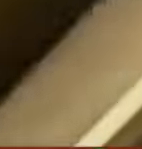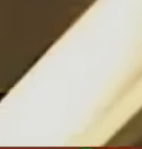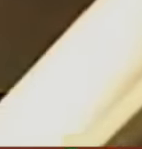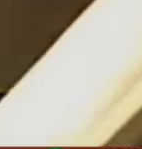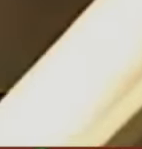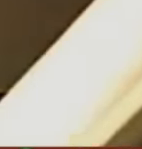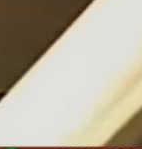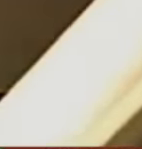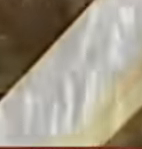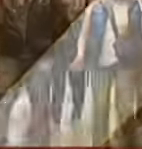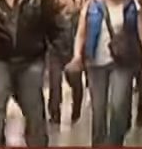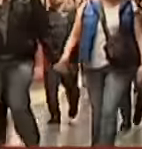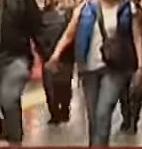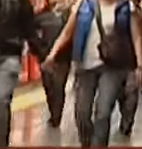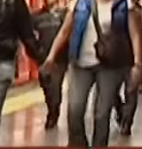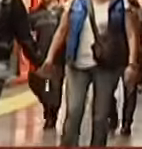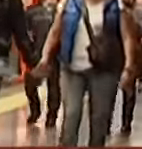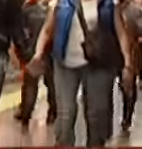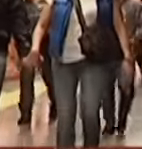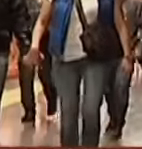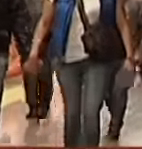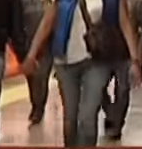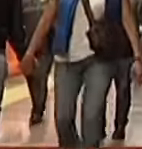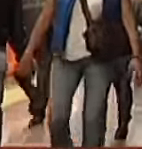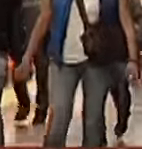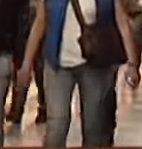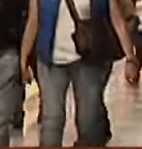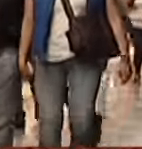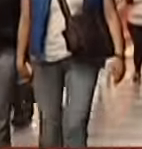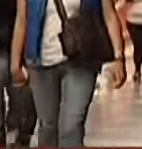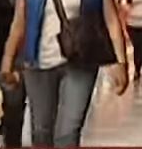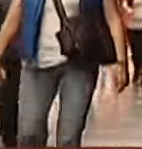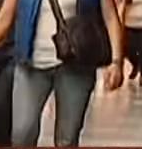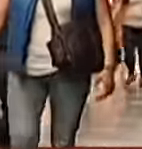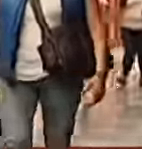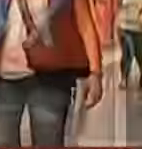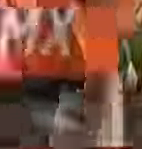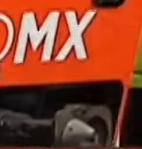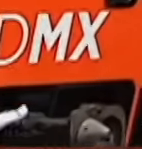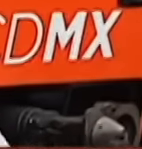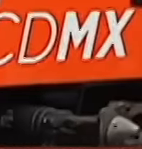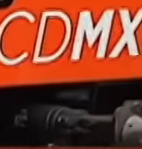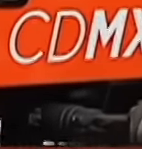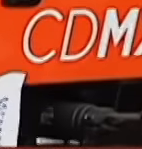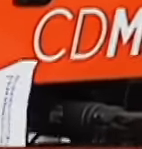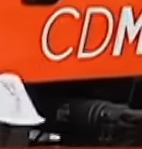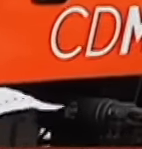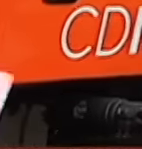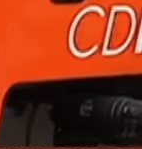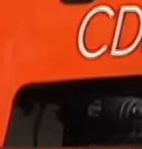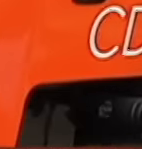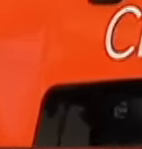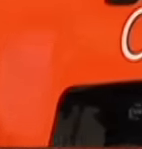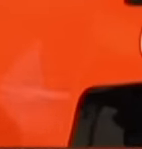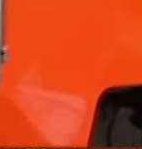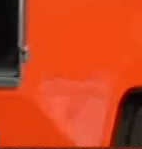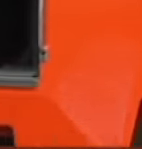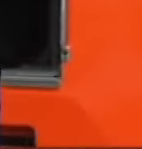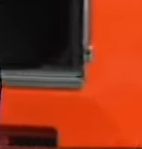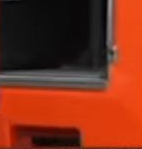Chapultepec en la Ciudad de México Nadie imaginaría que a 47 años después se convertiría en un gigante de